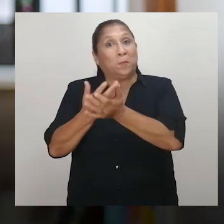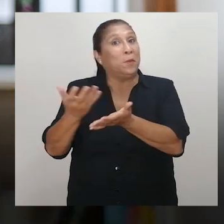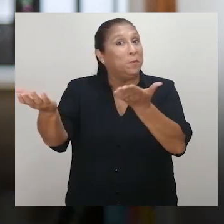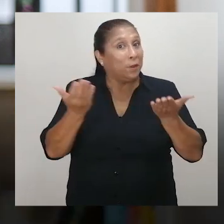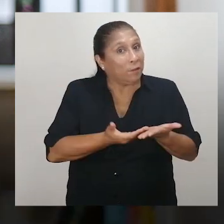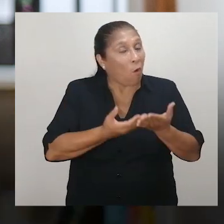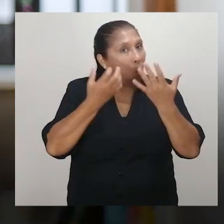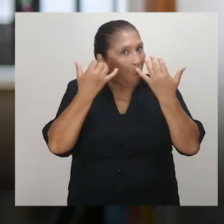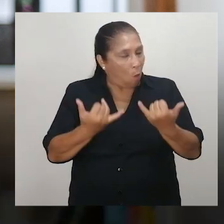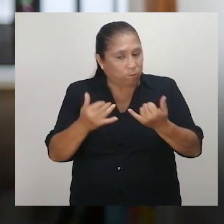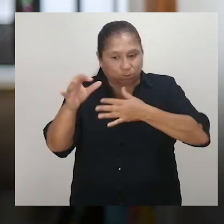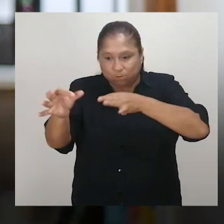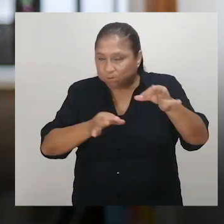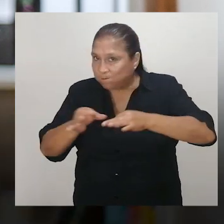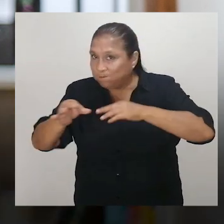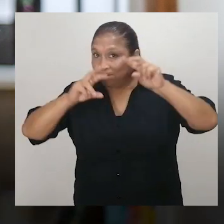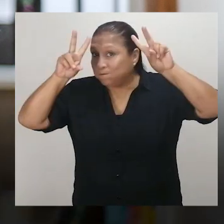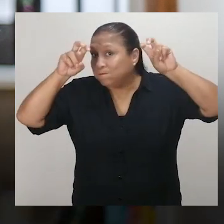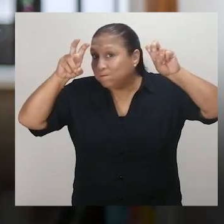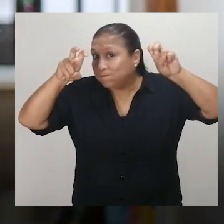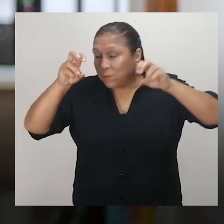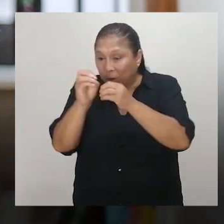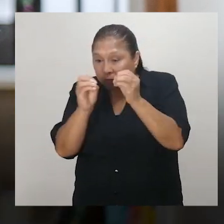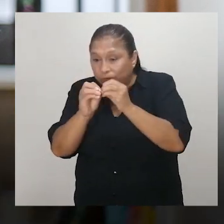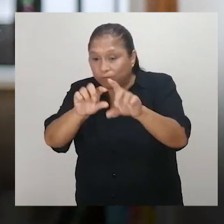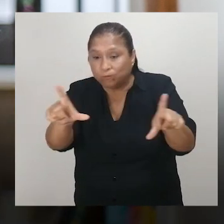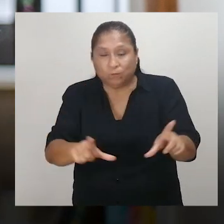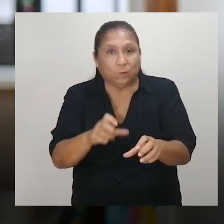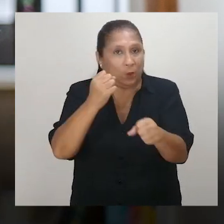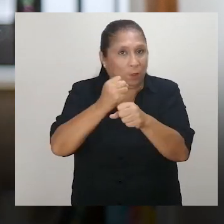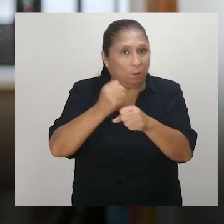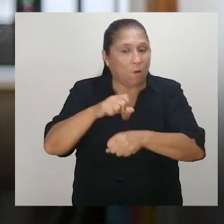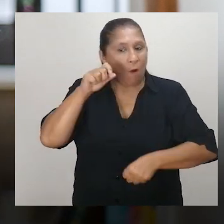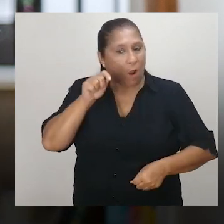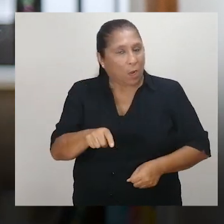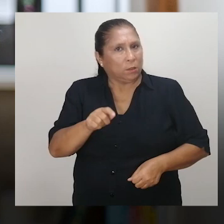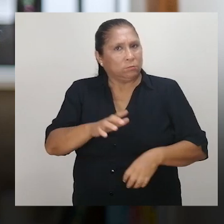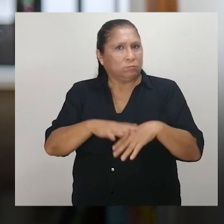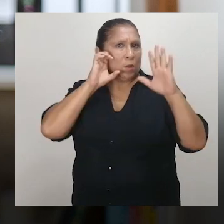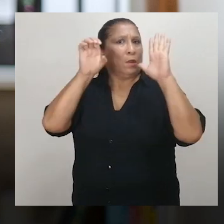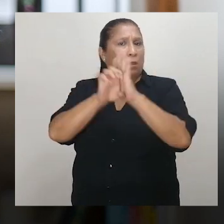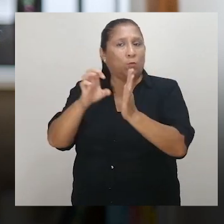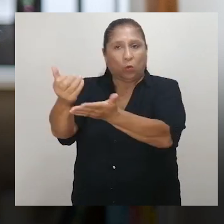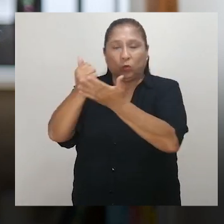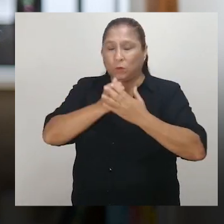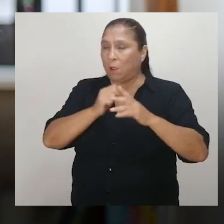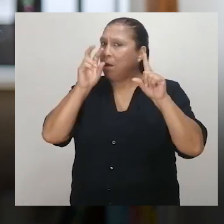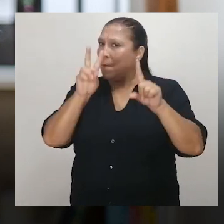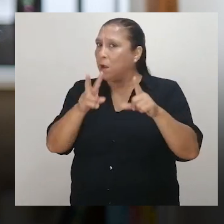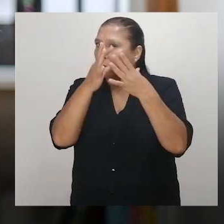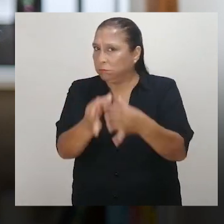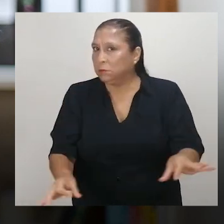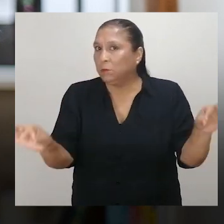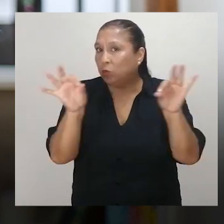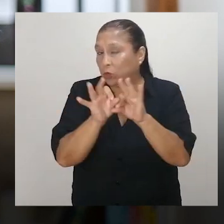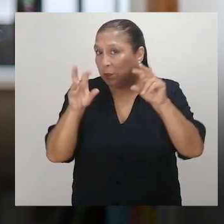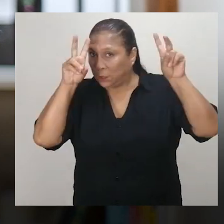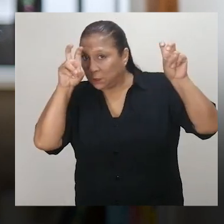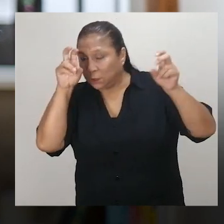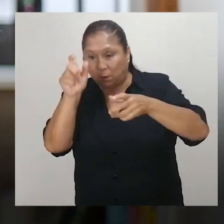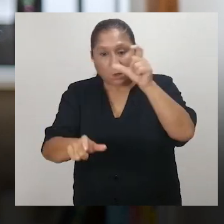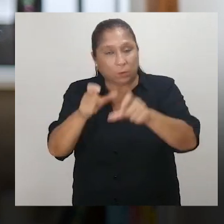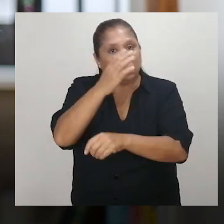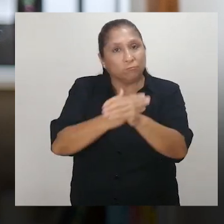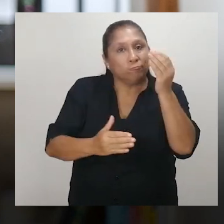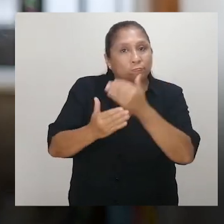Bienvenidos. Hoy vamos a desarrollar el tema de ajustes razonables. El siguiente caso nos ayudará a ver la importancia de este tema para las